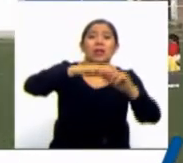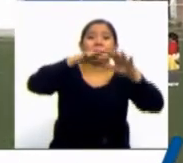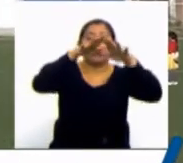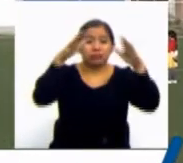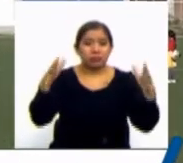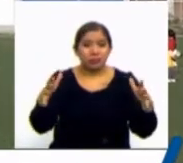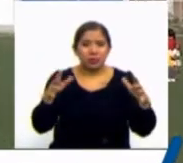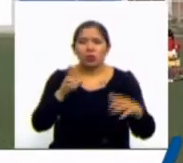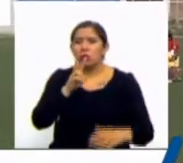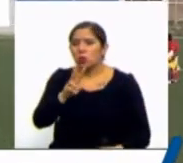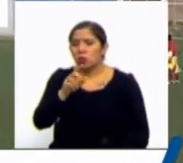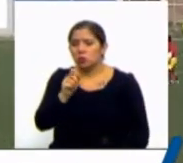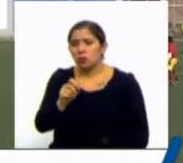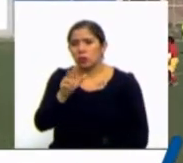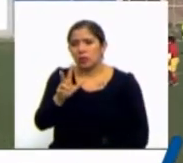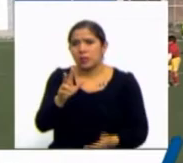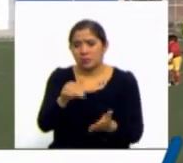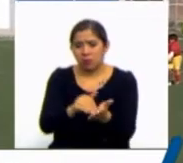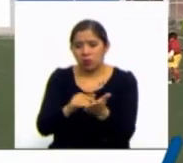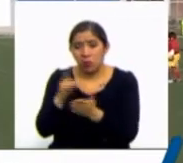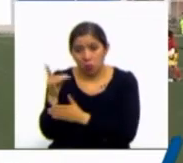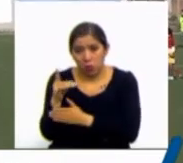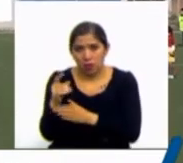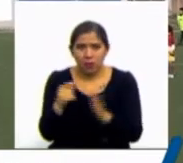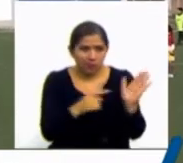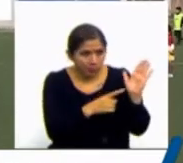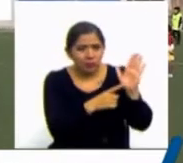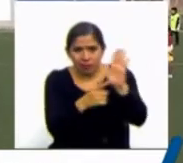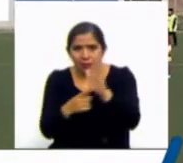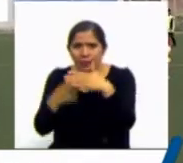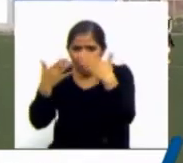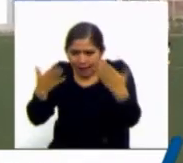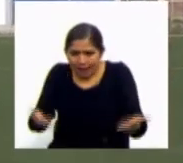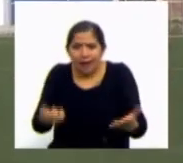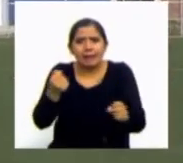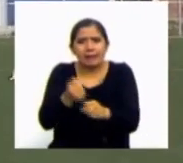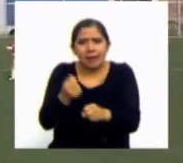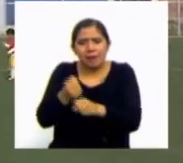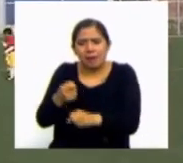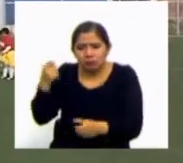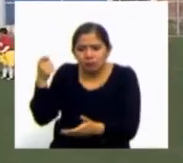2,3 millones de bolivianos, con lo que se muestra el trabajo y la inversión para esta ciudad.